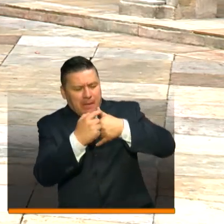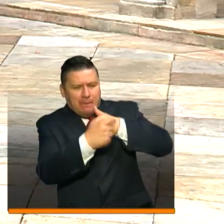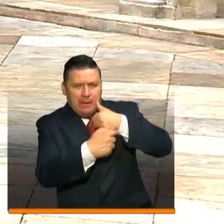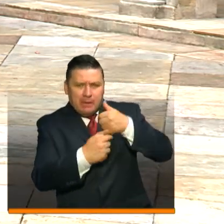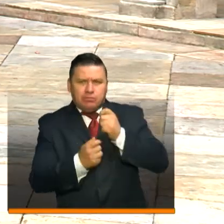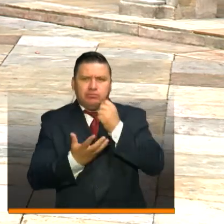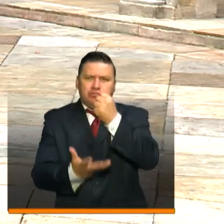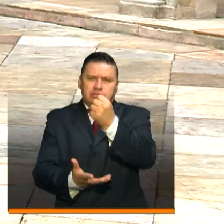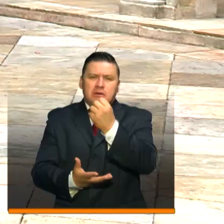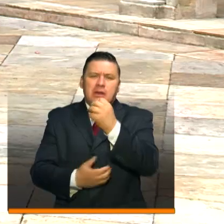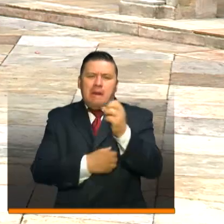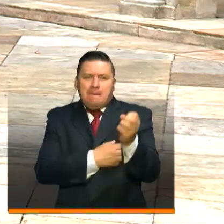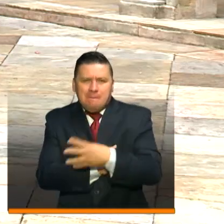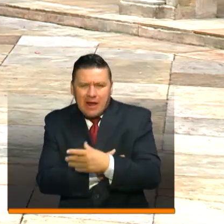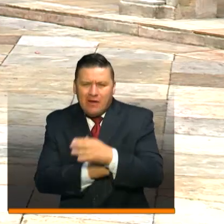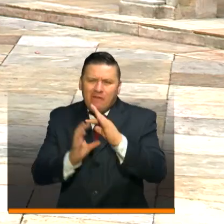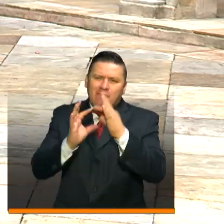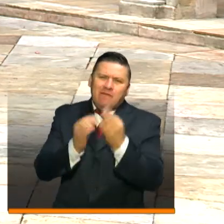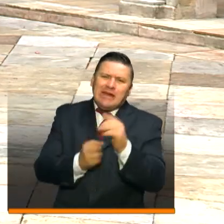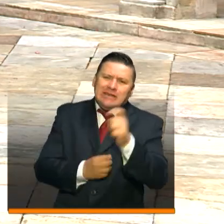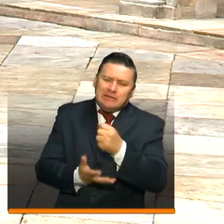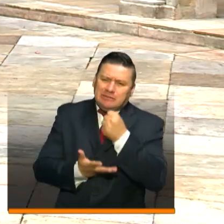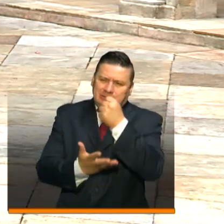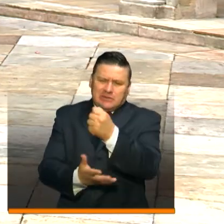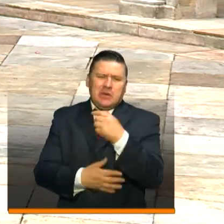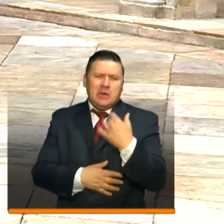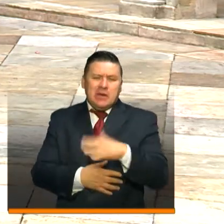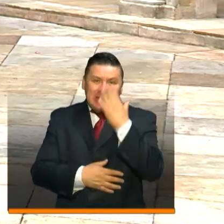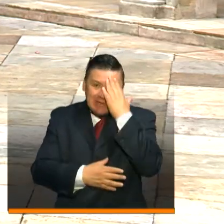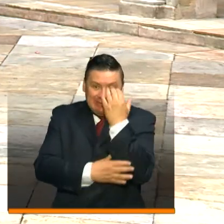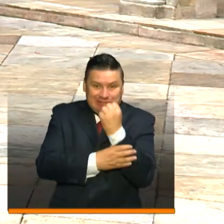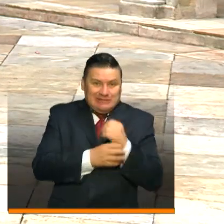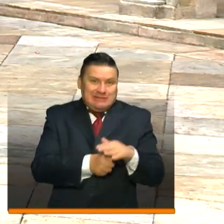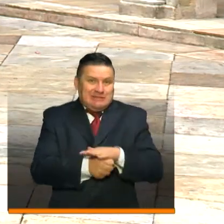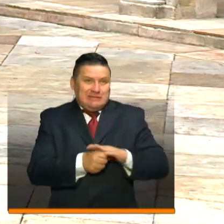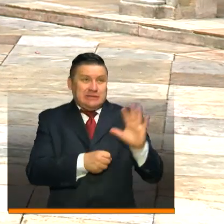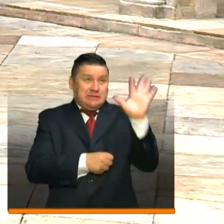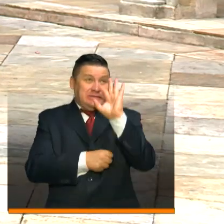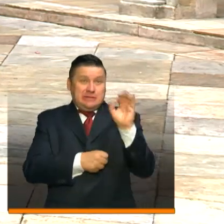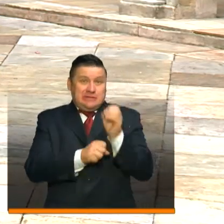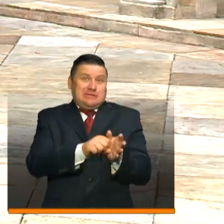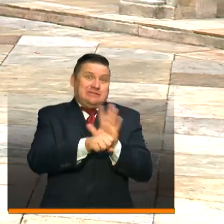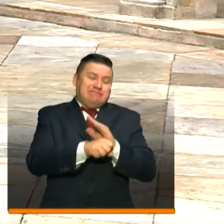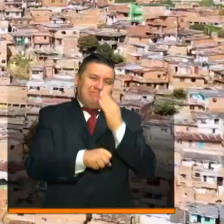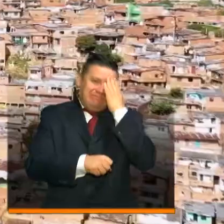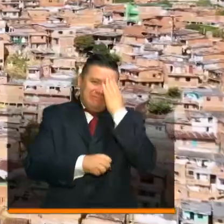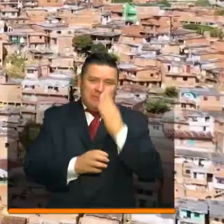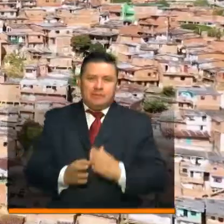entregando mercados a las familias más vulnerables en medio de esta crisis por la pandemia del coronavirus.